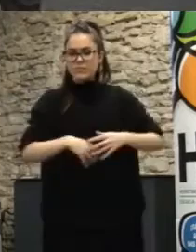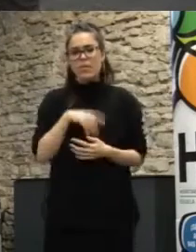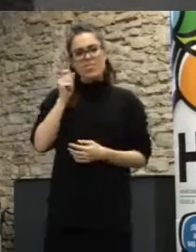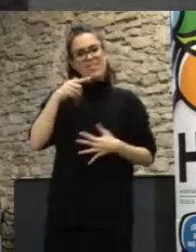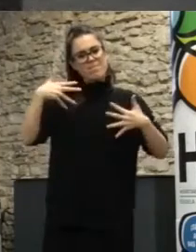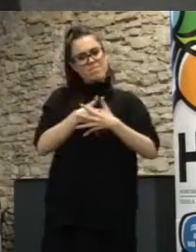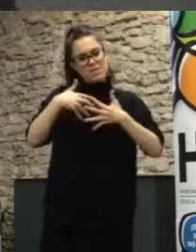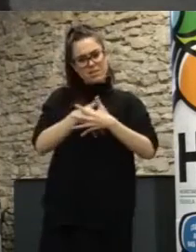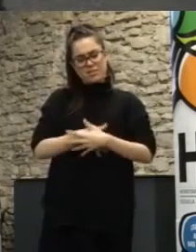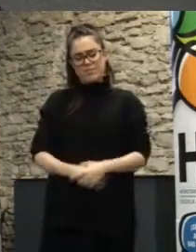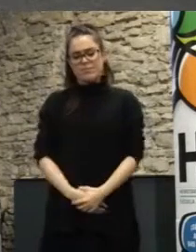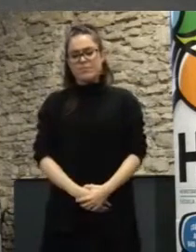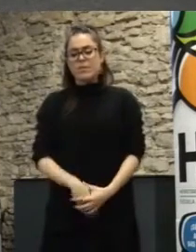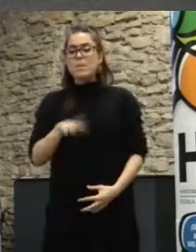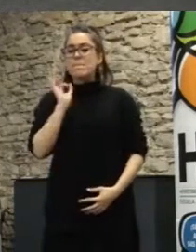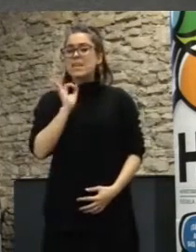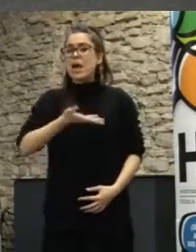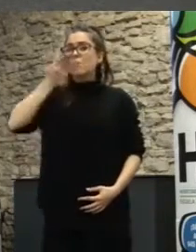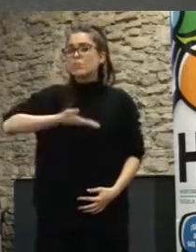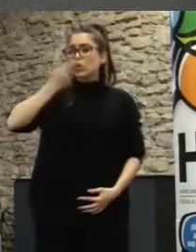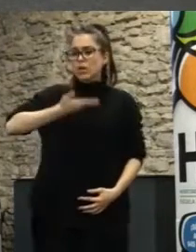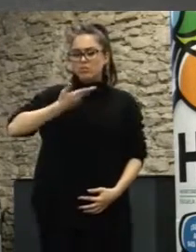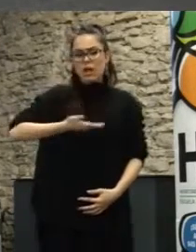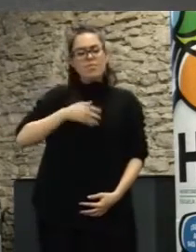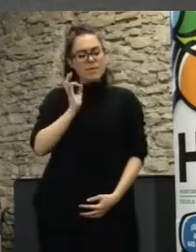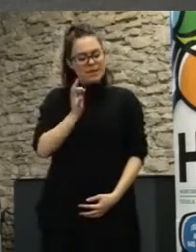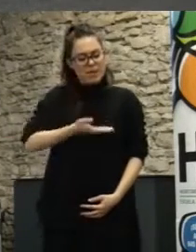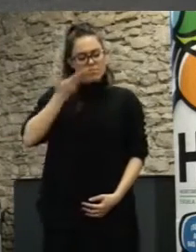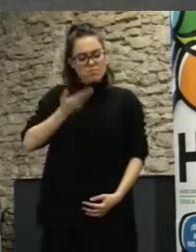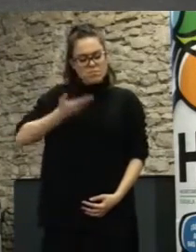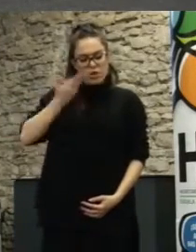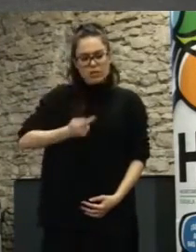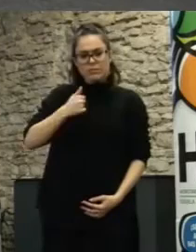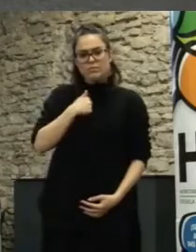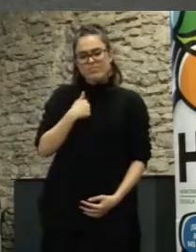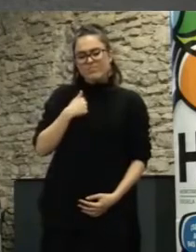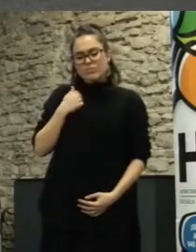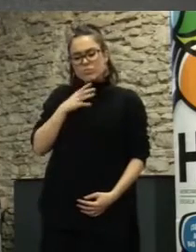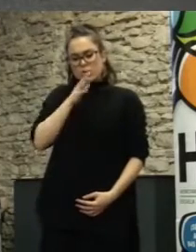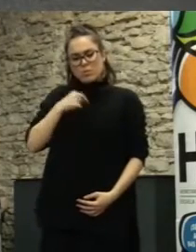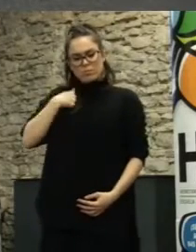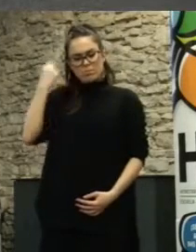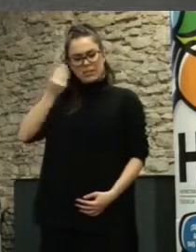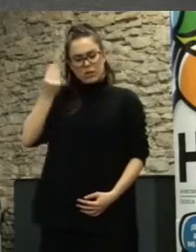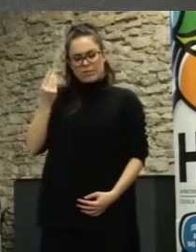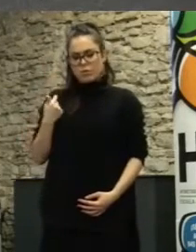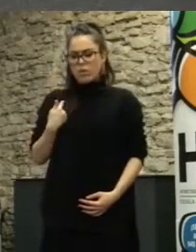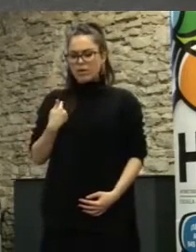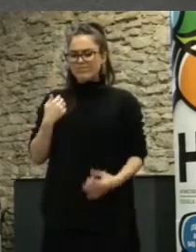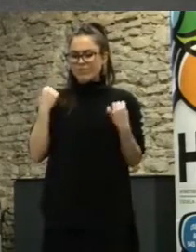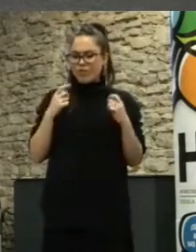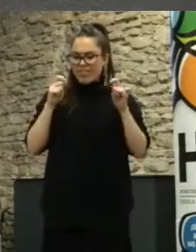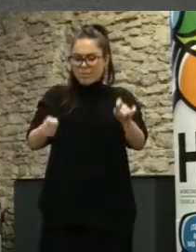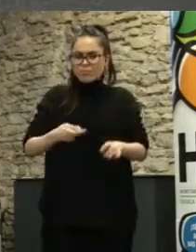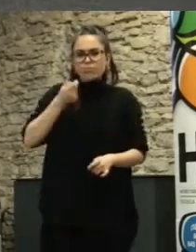es verdad que es muy muy importante y de verdad es muy importante porque yo creo que se hace poco énfasis en ello en que los